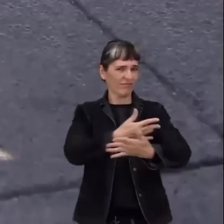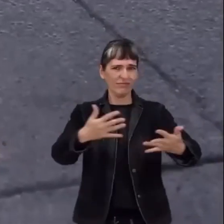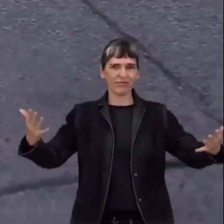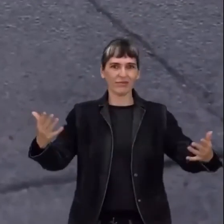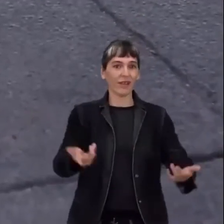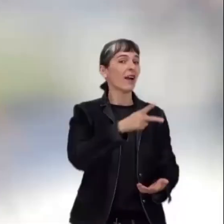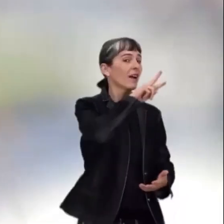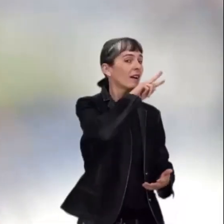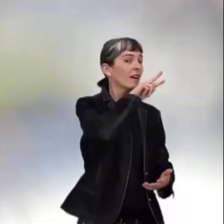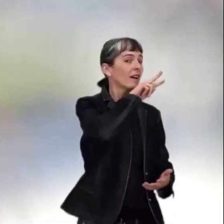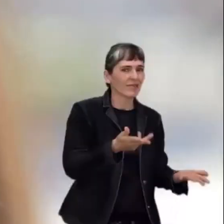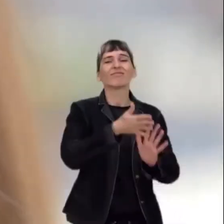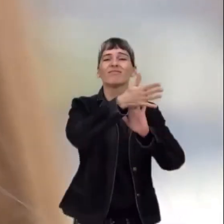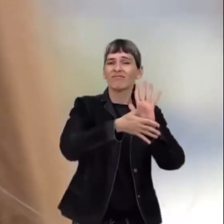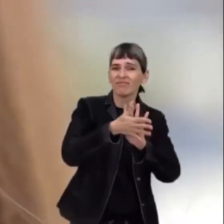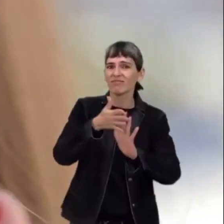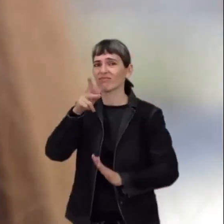distintas maneras de hablar